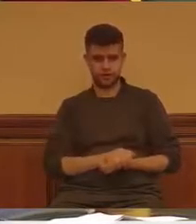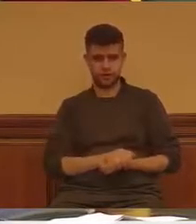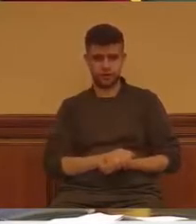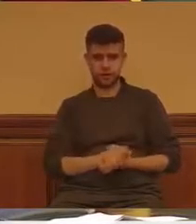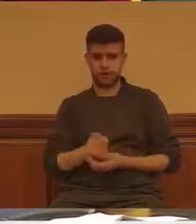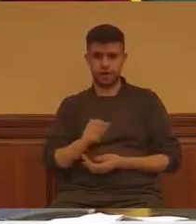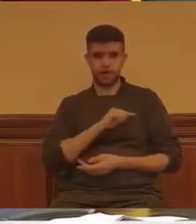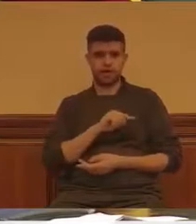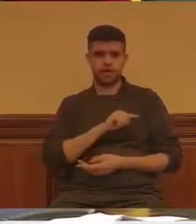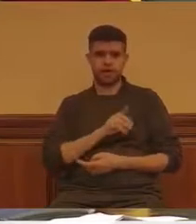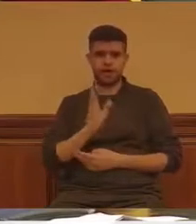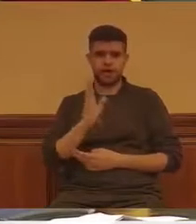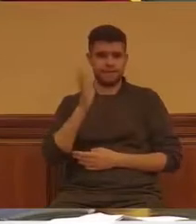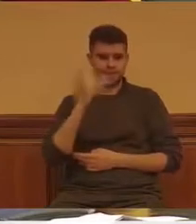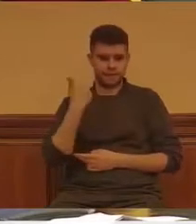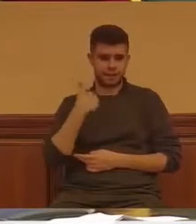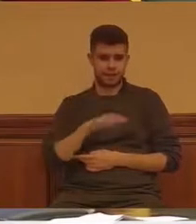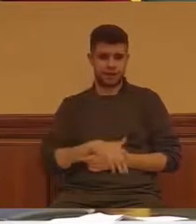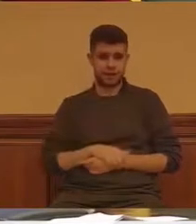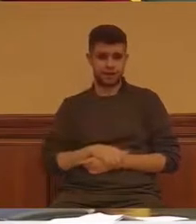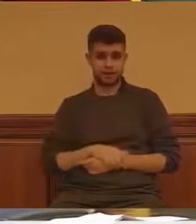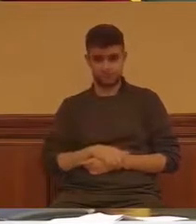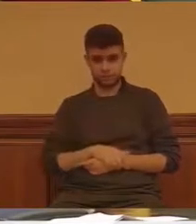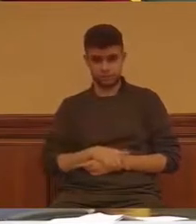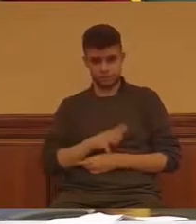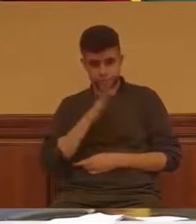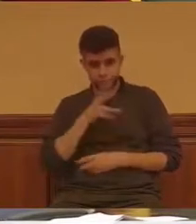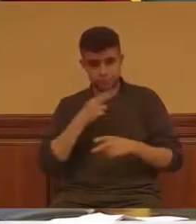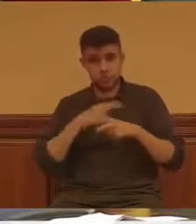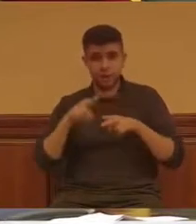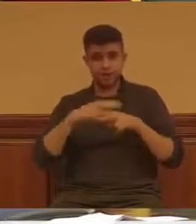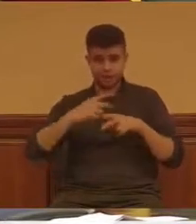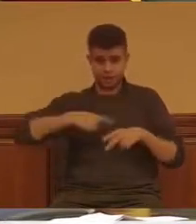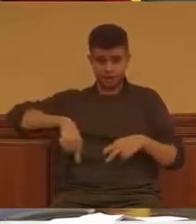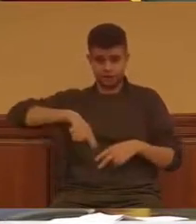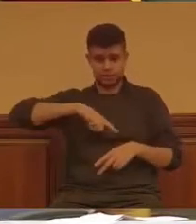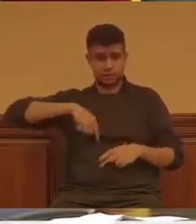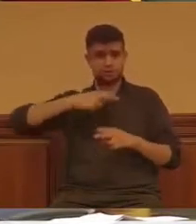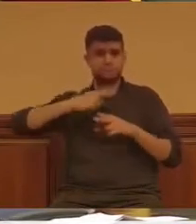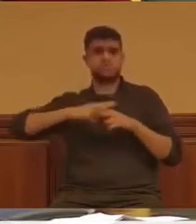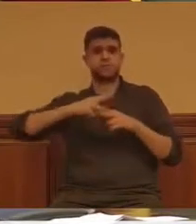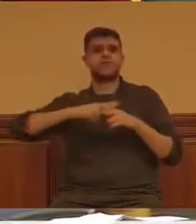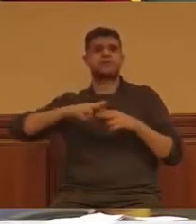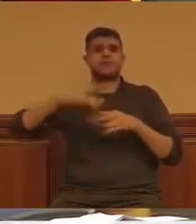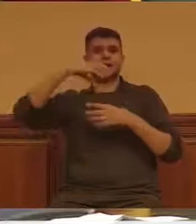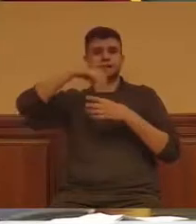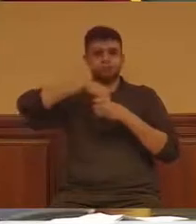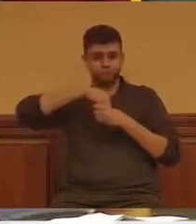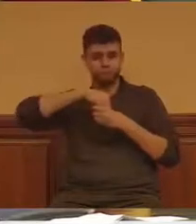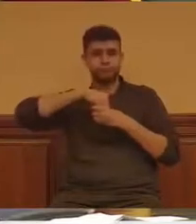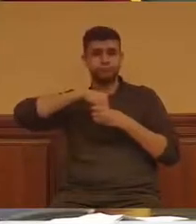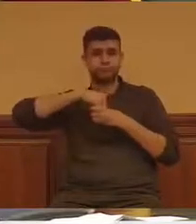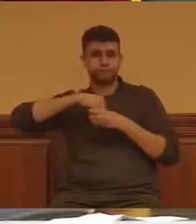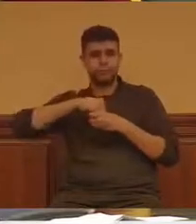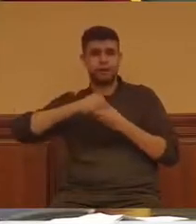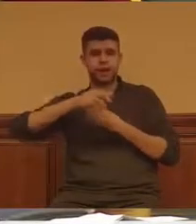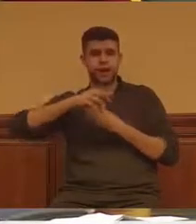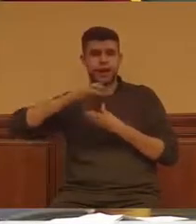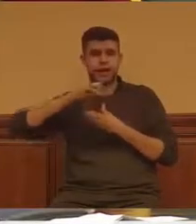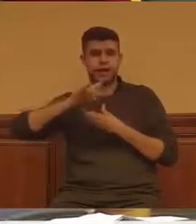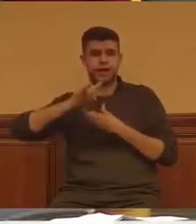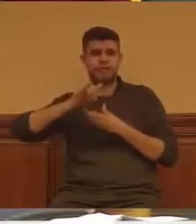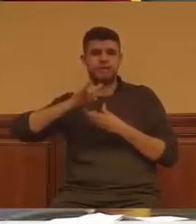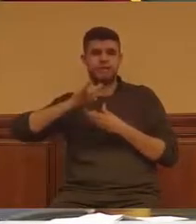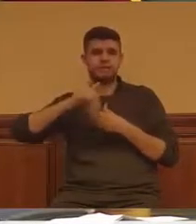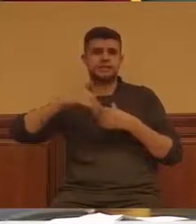de la política, de la buena política, no de la letanía del pim-pam-pum entre partidos que subyace a este y otros debates,